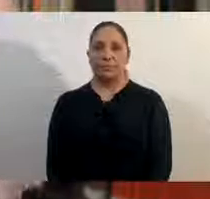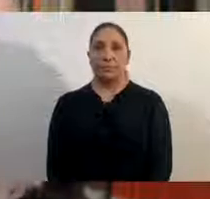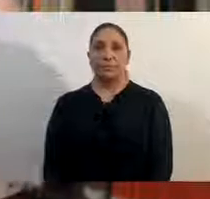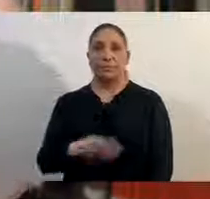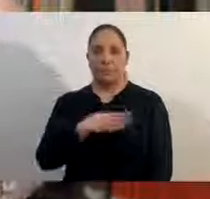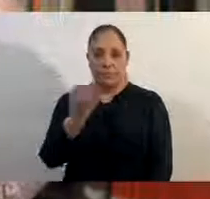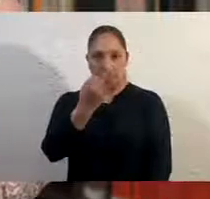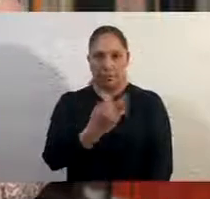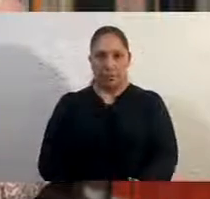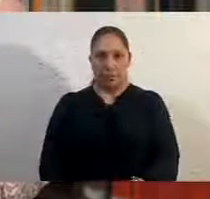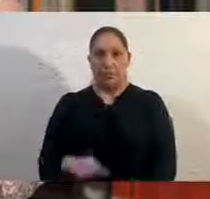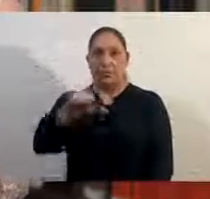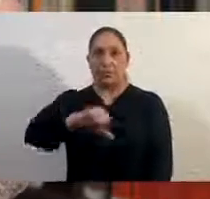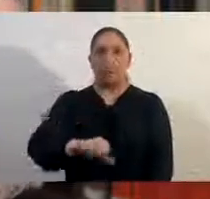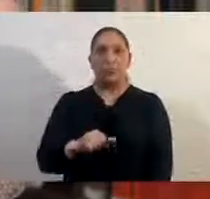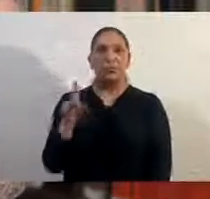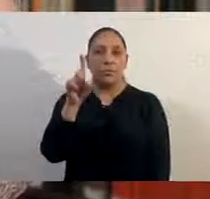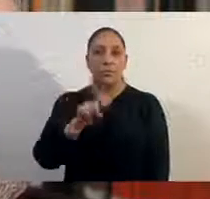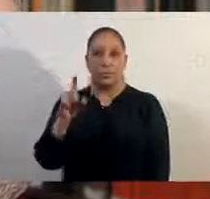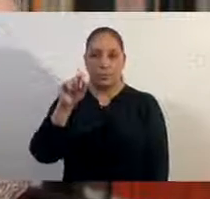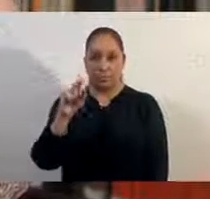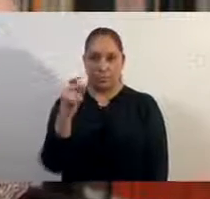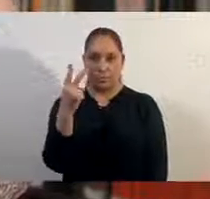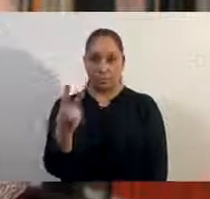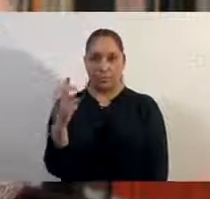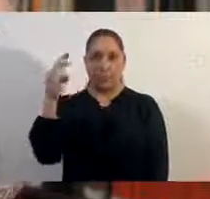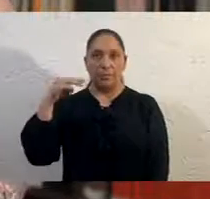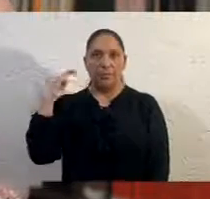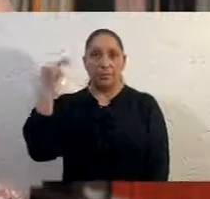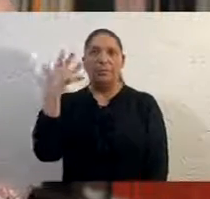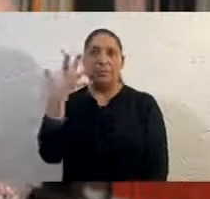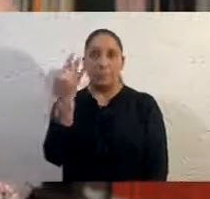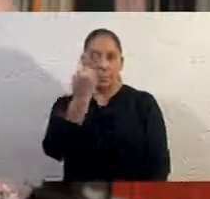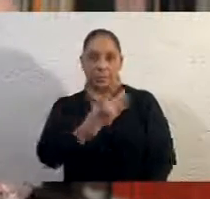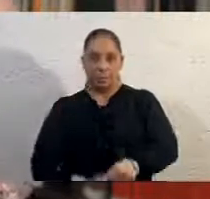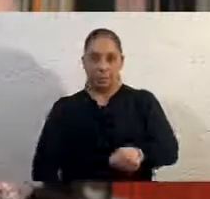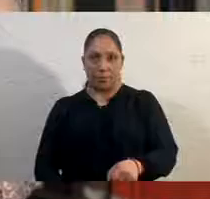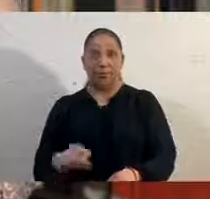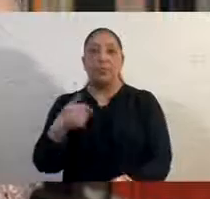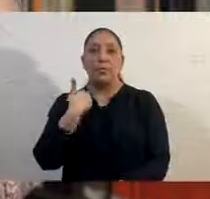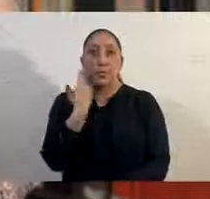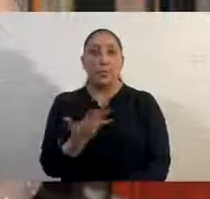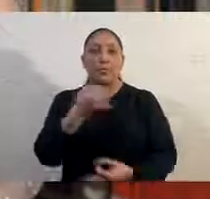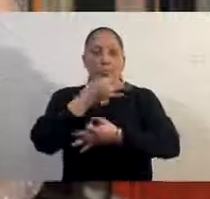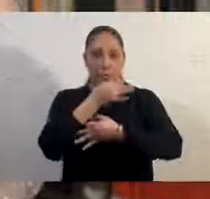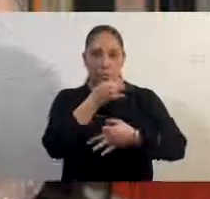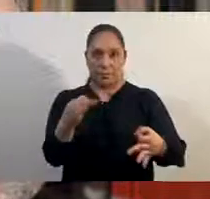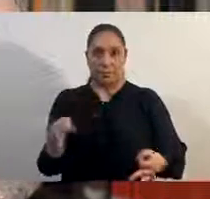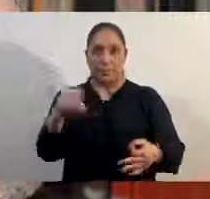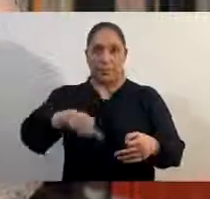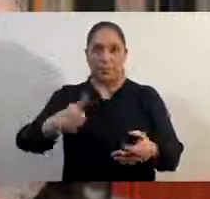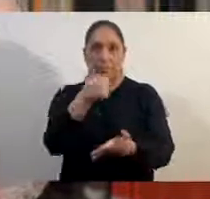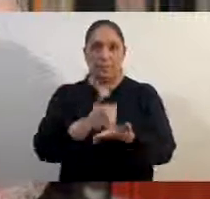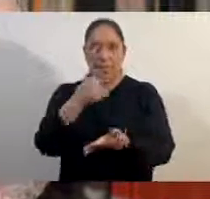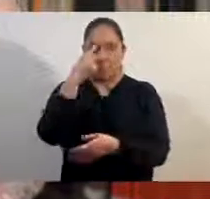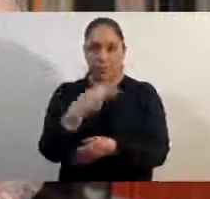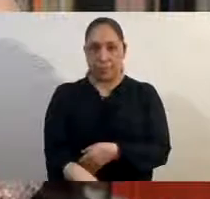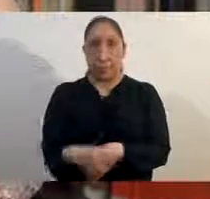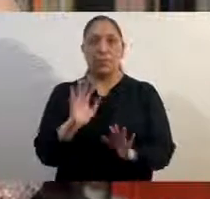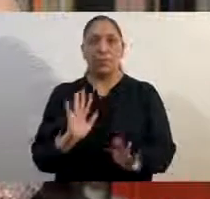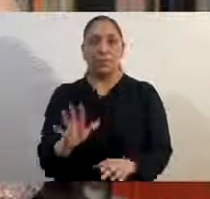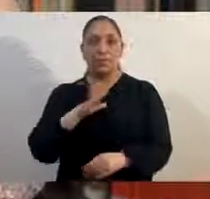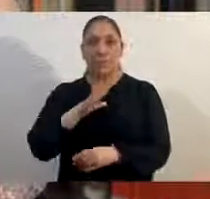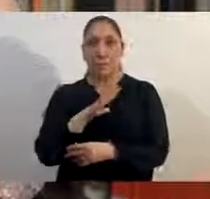Buenas tardes. Hoy es domingo 22 de marzo a las 5 de la tarde y quiero informar que en la Ciudad de México